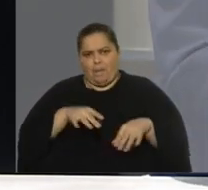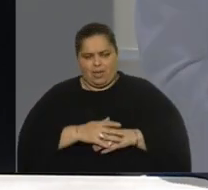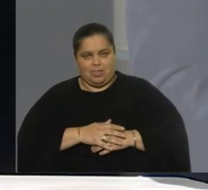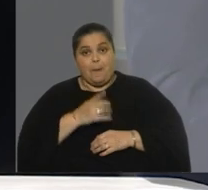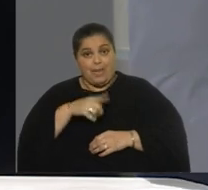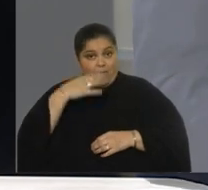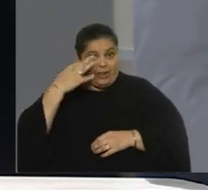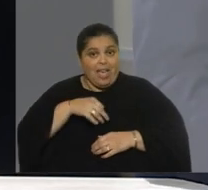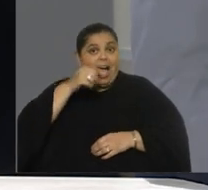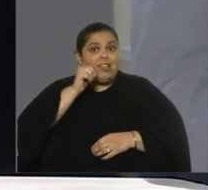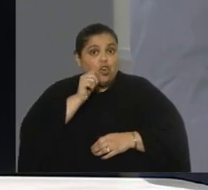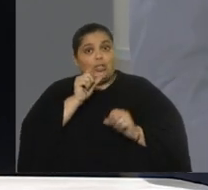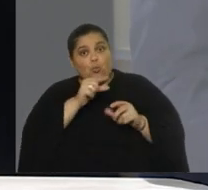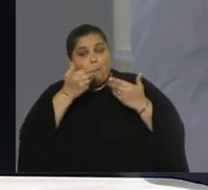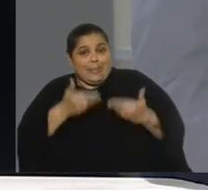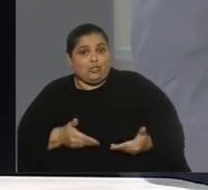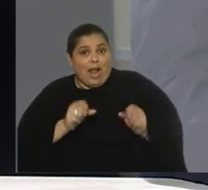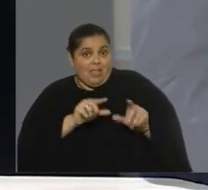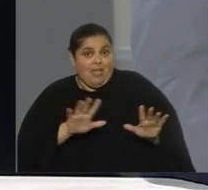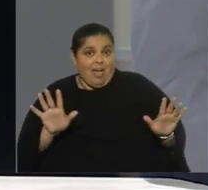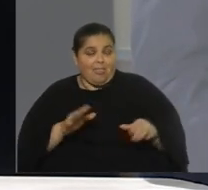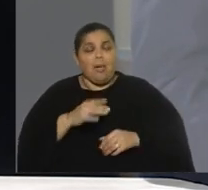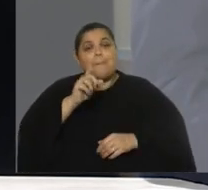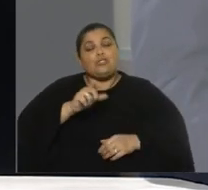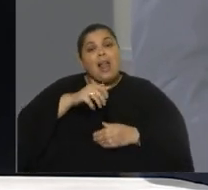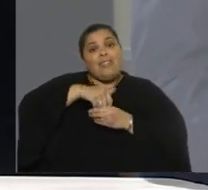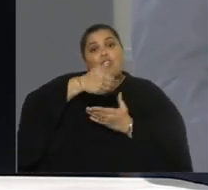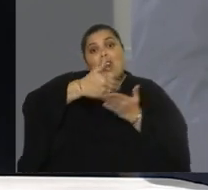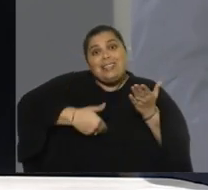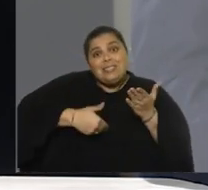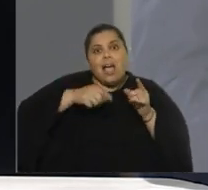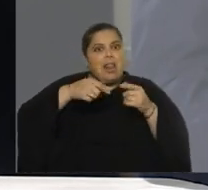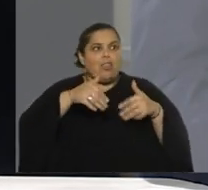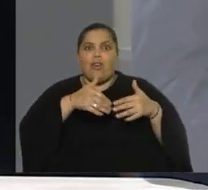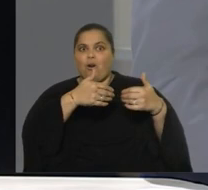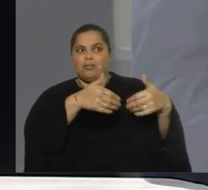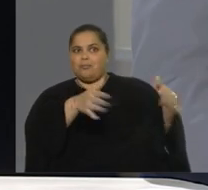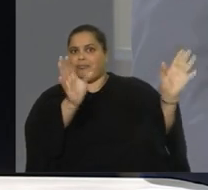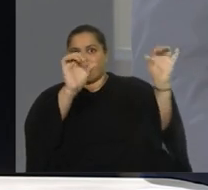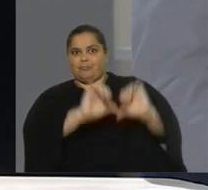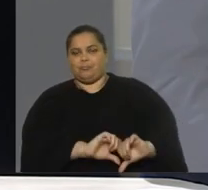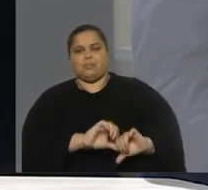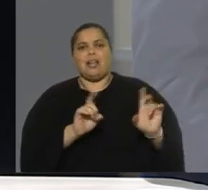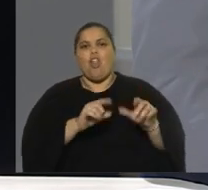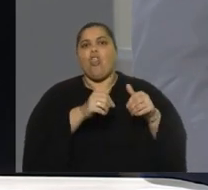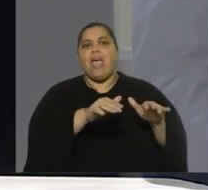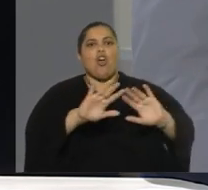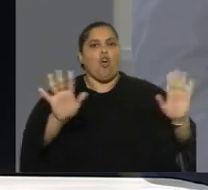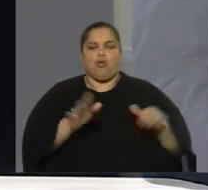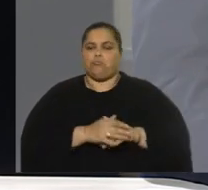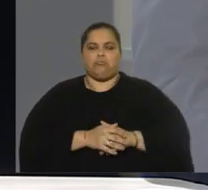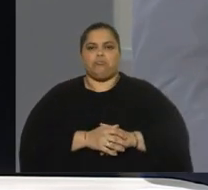que Astori tiene esa personalidad, que estaba en su propia lista, la dejó caer, en manos de, de los sectores